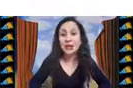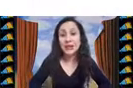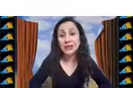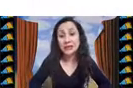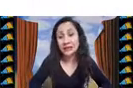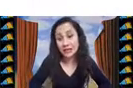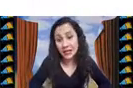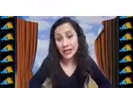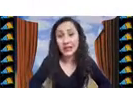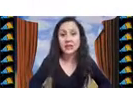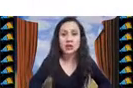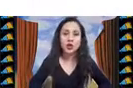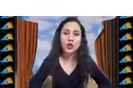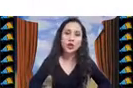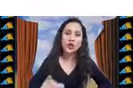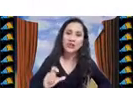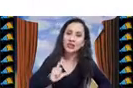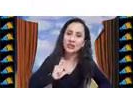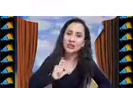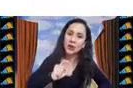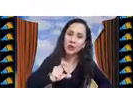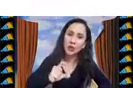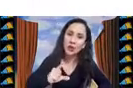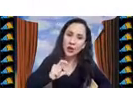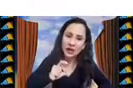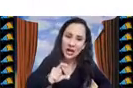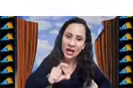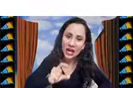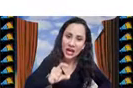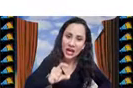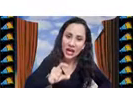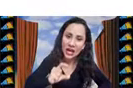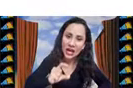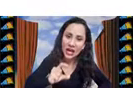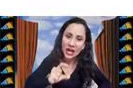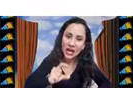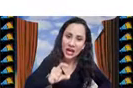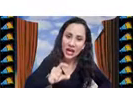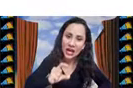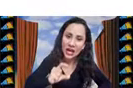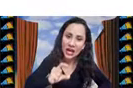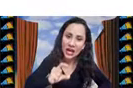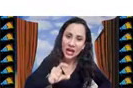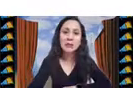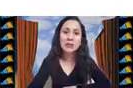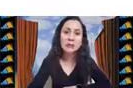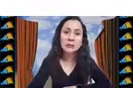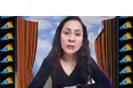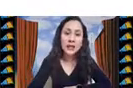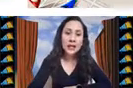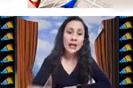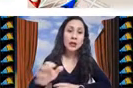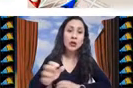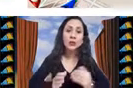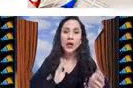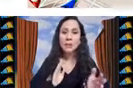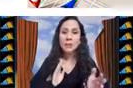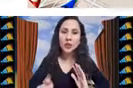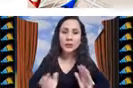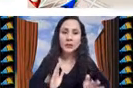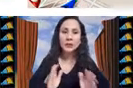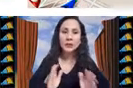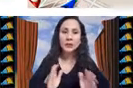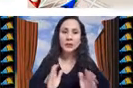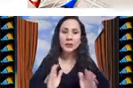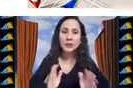hablando de variables discretas, donde sí tengo un número dado y definido de valores para las variables. Entonces, los